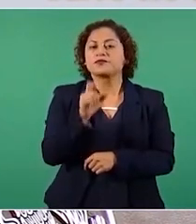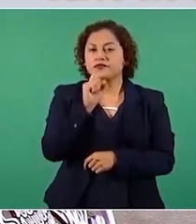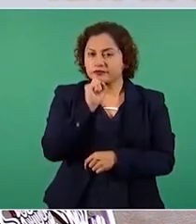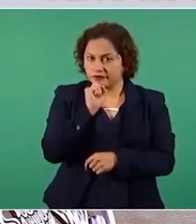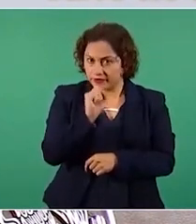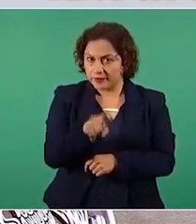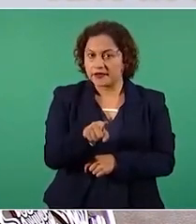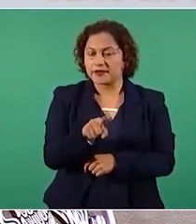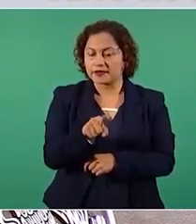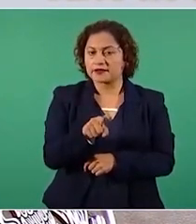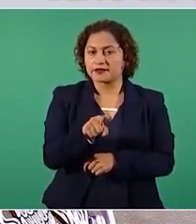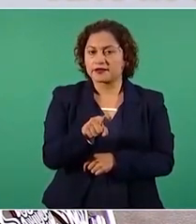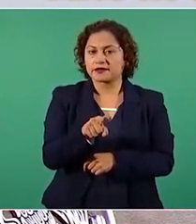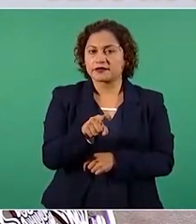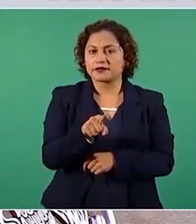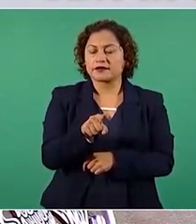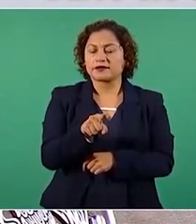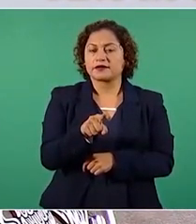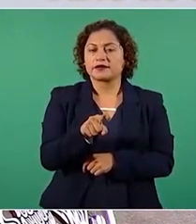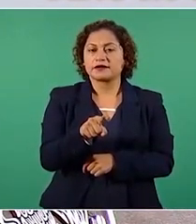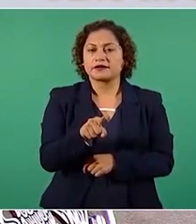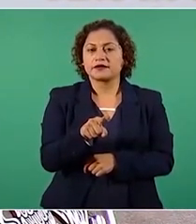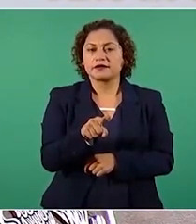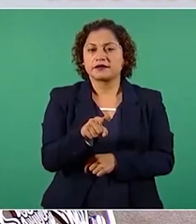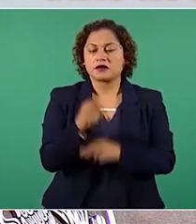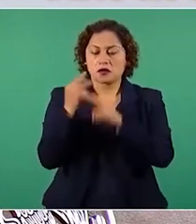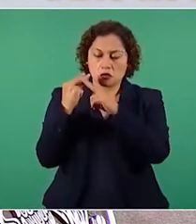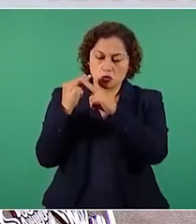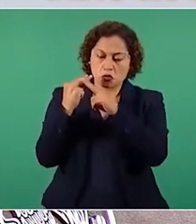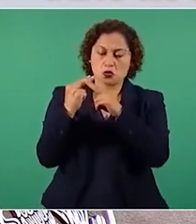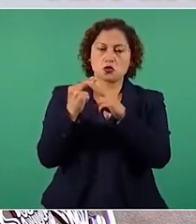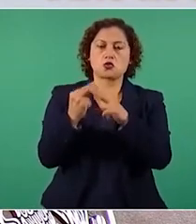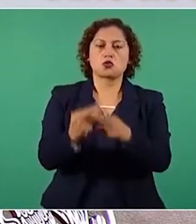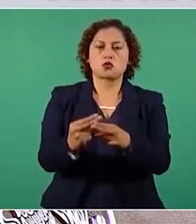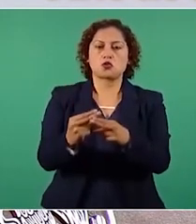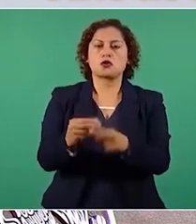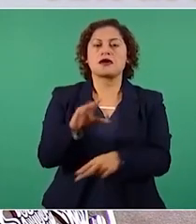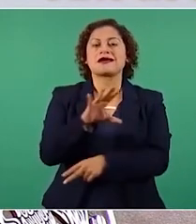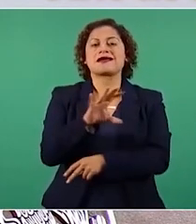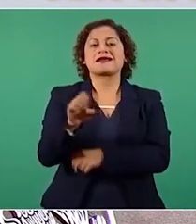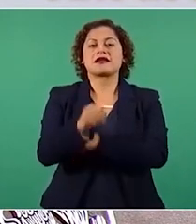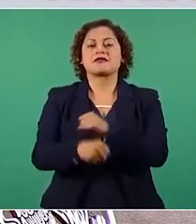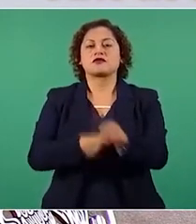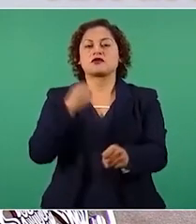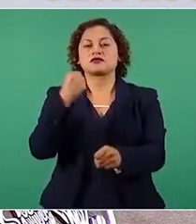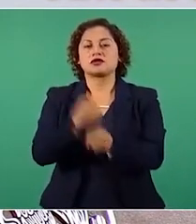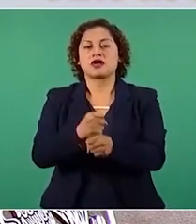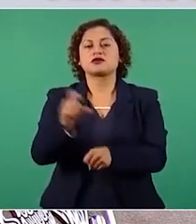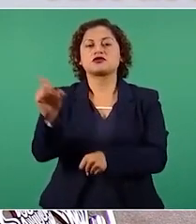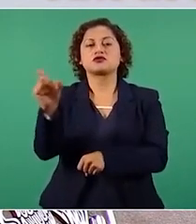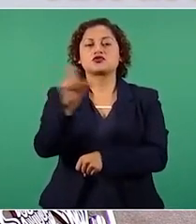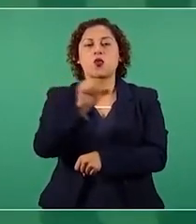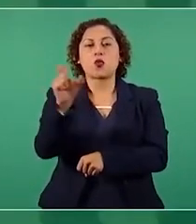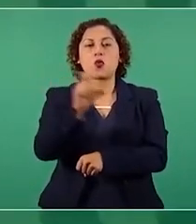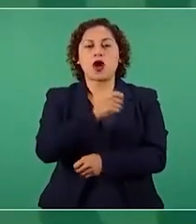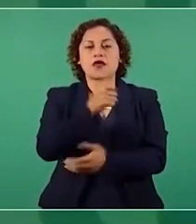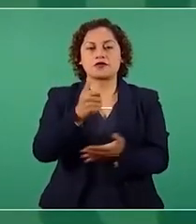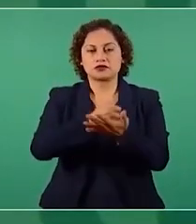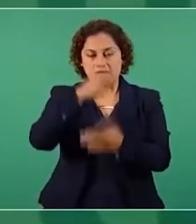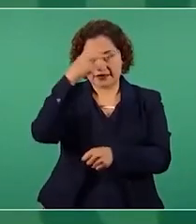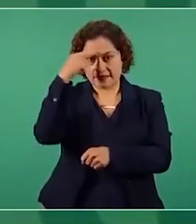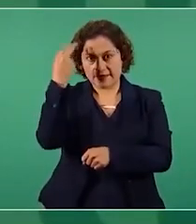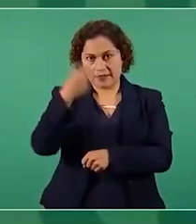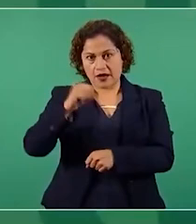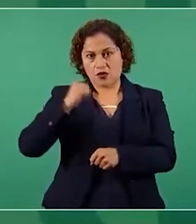de la invasión, de la caída de Tenochtitl y 200 de la